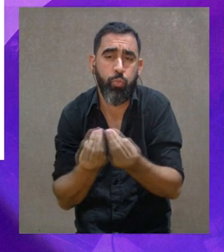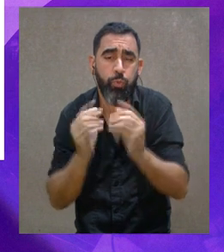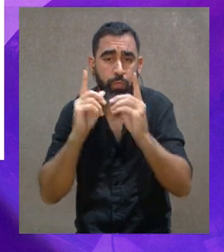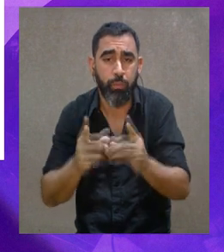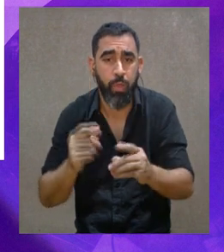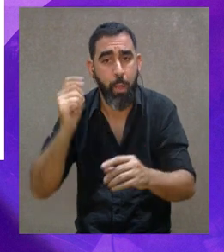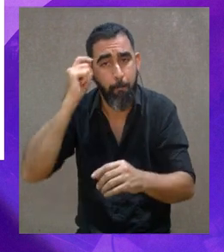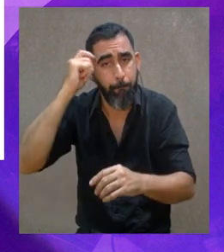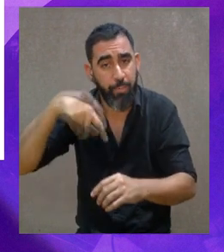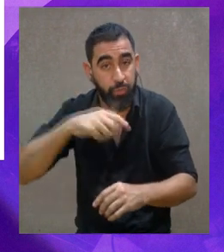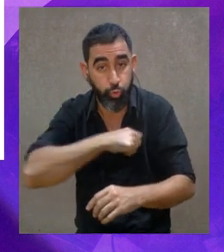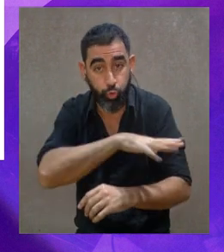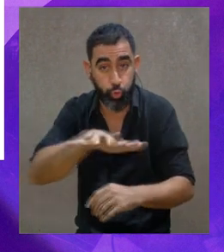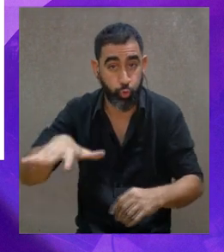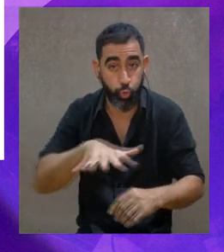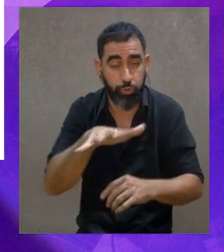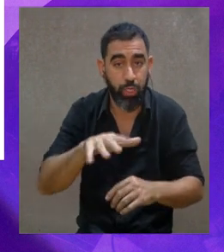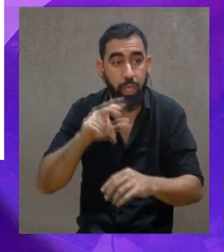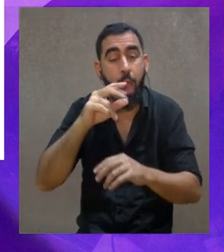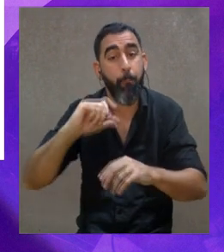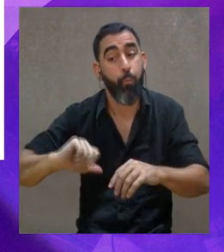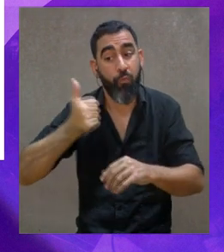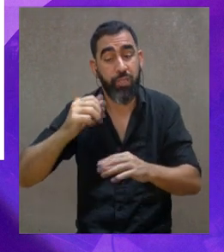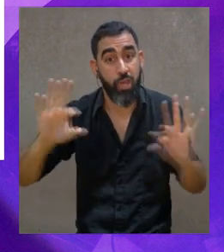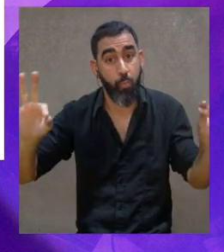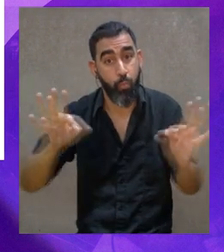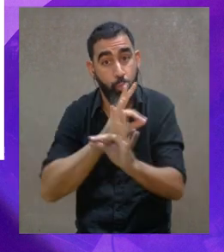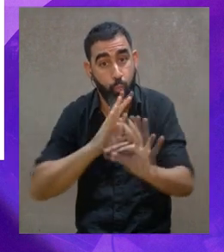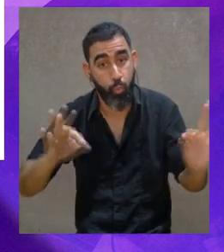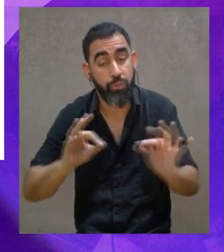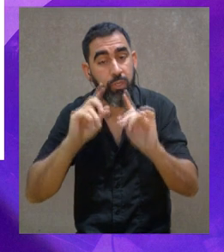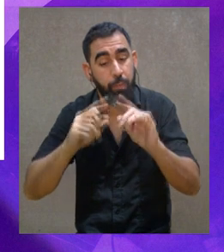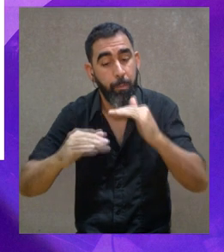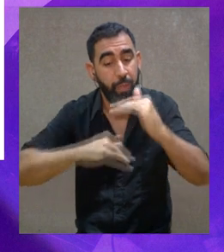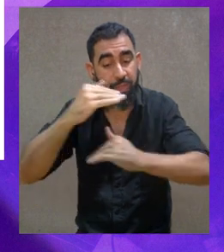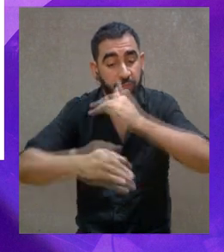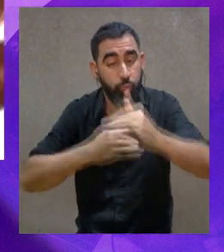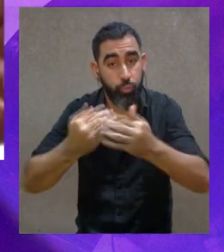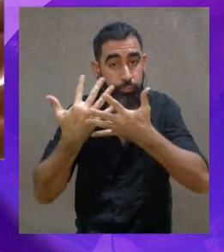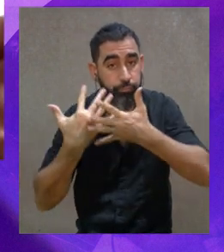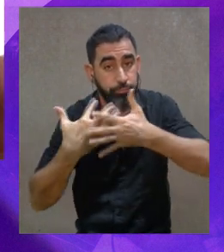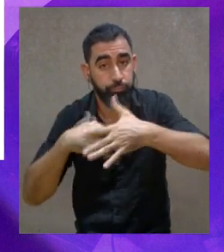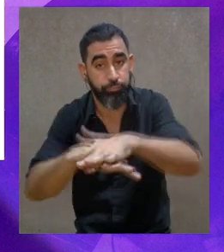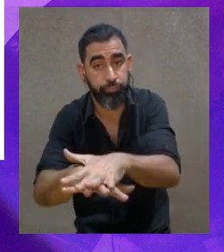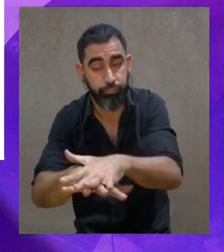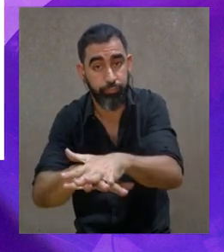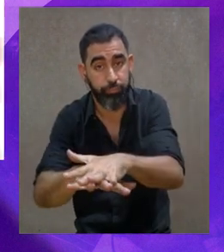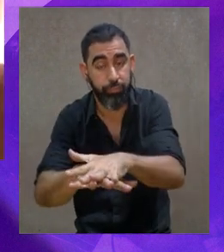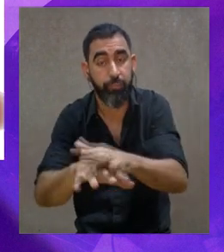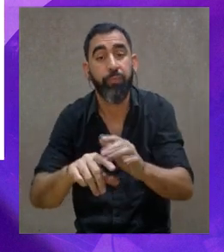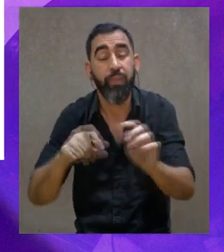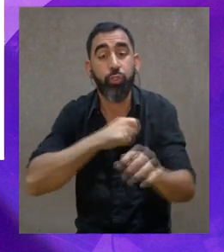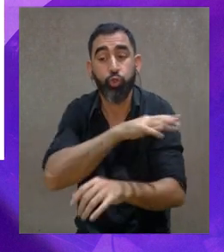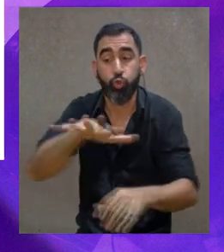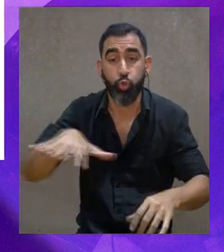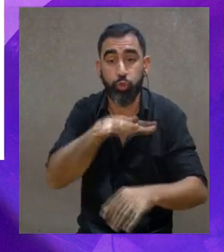inteligencias de cada uno desde otros puntos y no es un aspecto tan duro como habitualmente y en nuestros sistemas